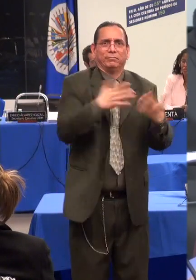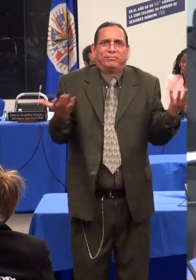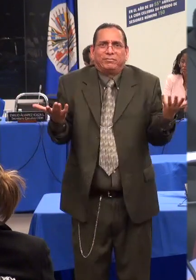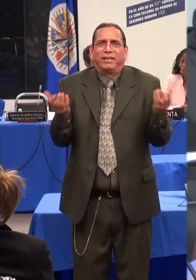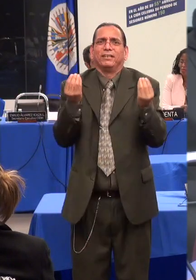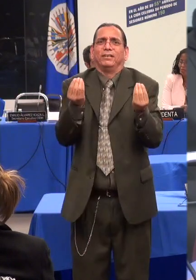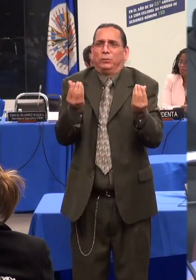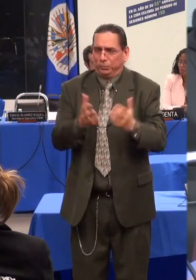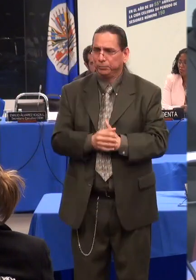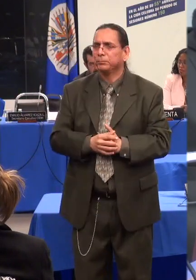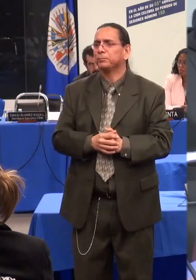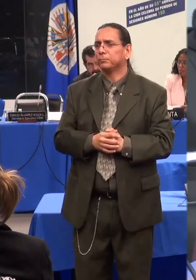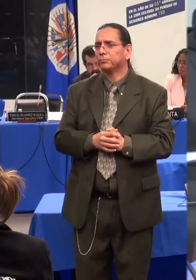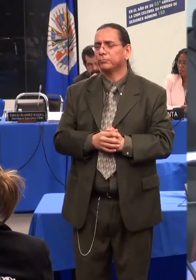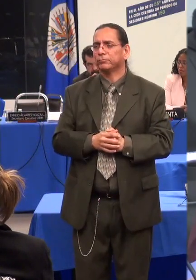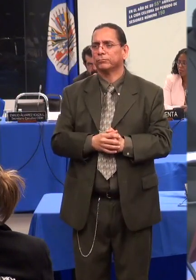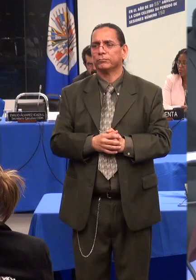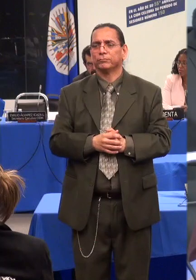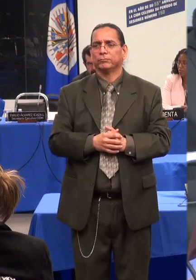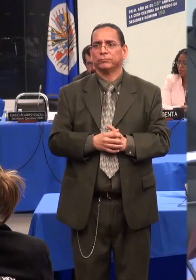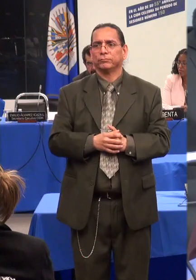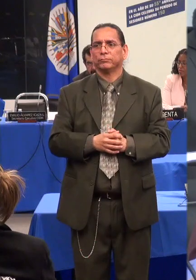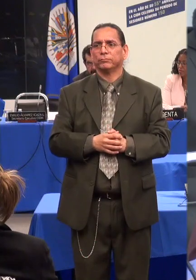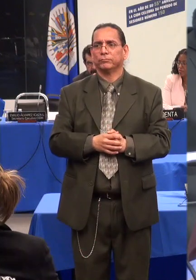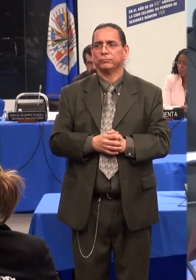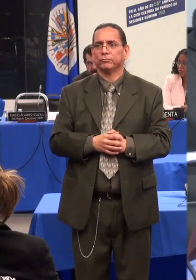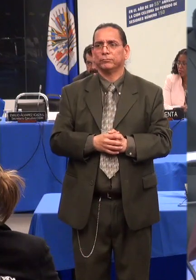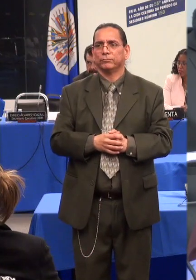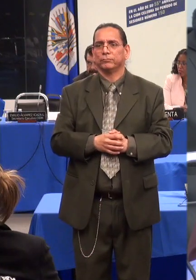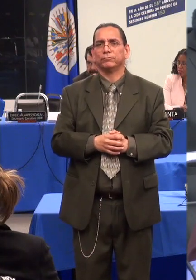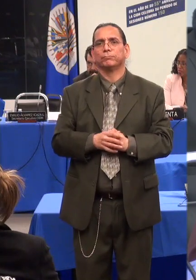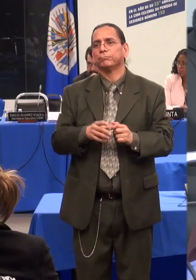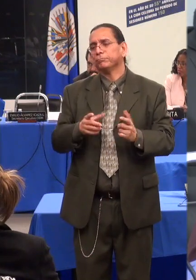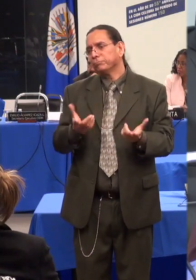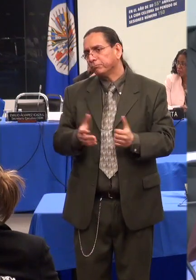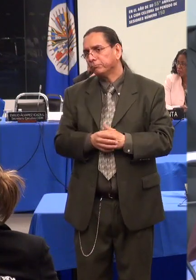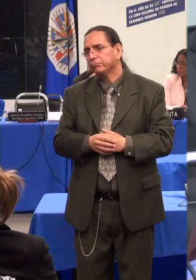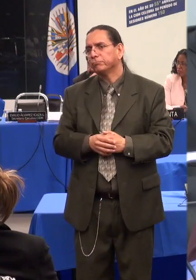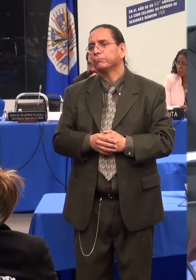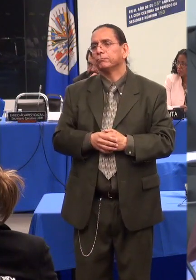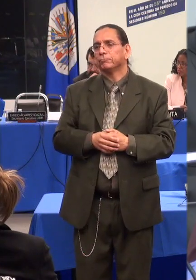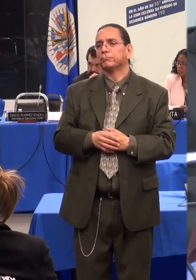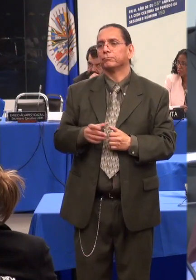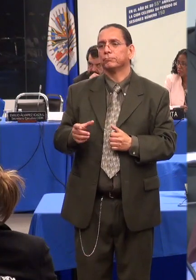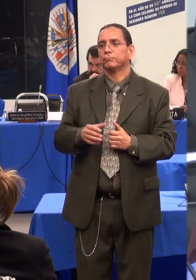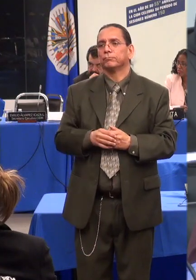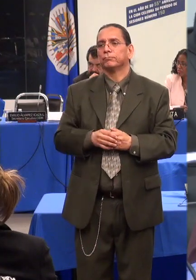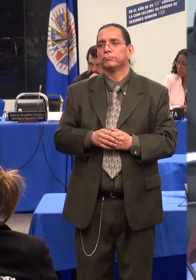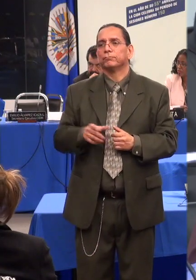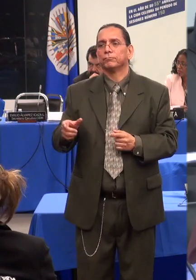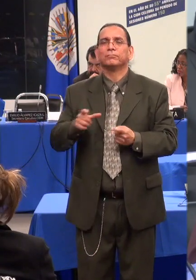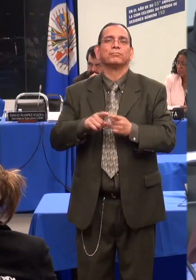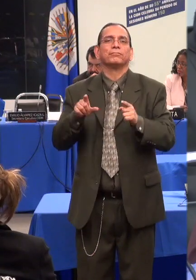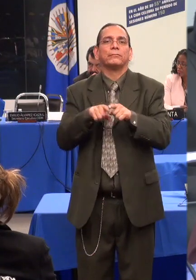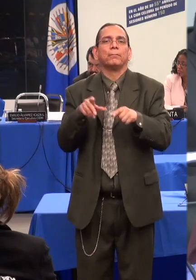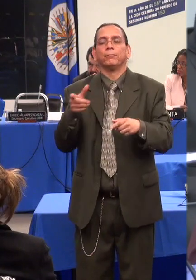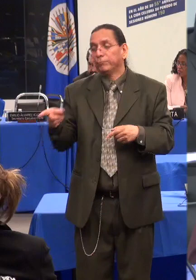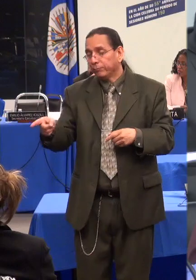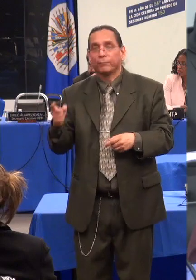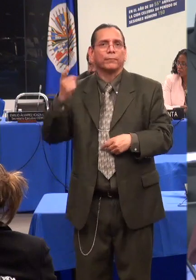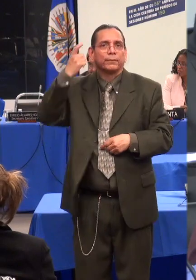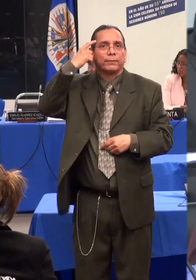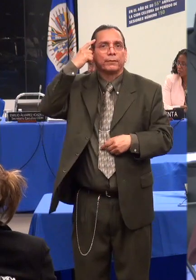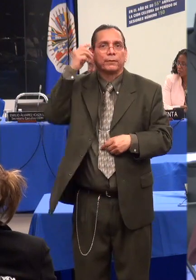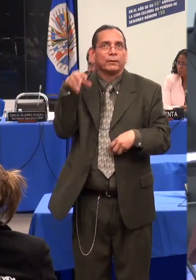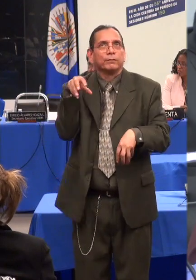parálisis cerebral. Cierro comillas. El ICBF, por ejemplo, reportó 76 casos de violencia sexual contra